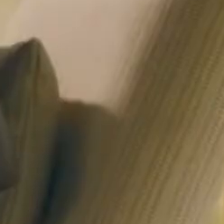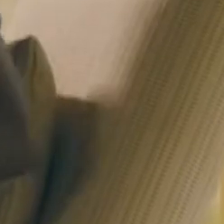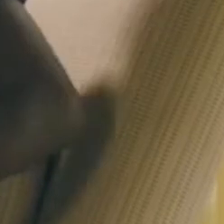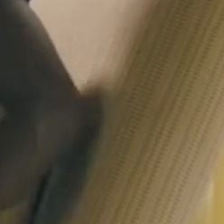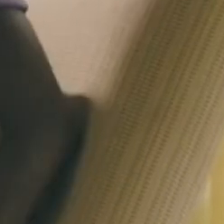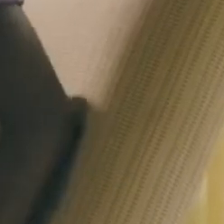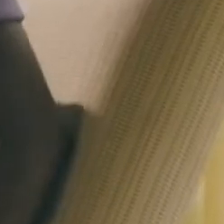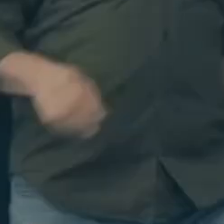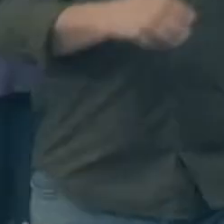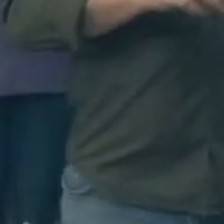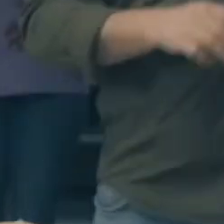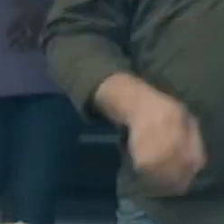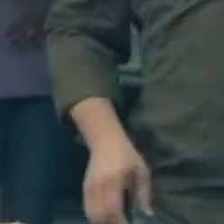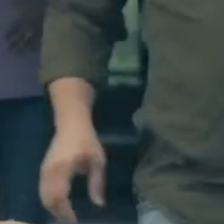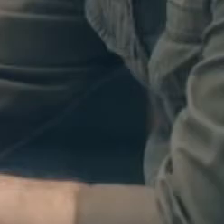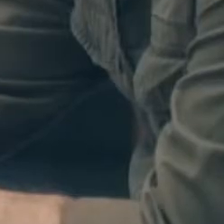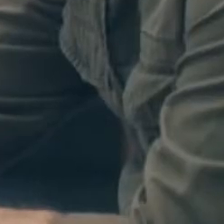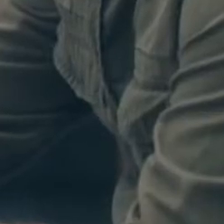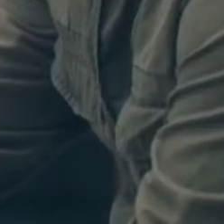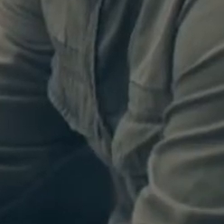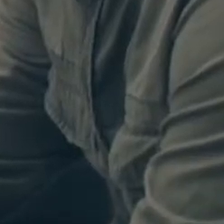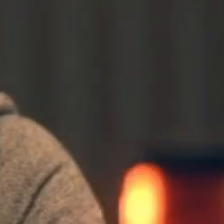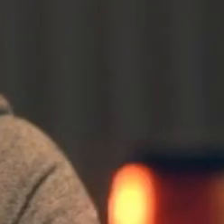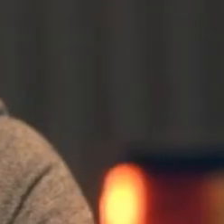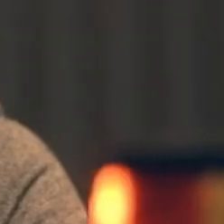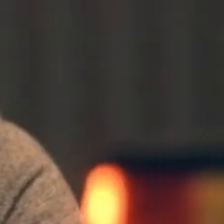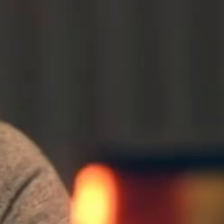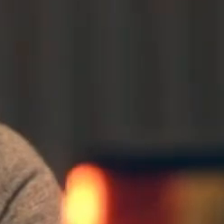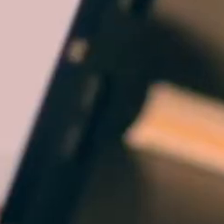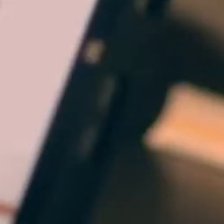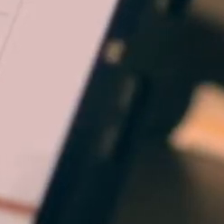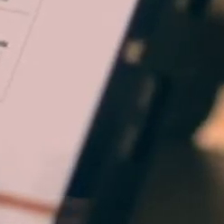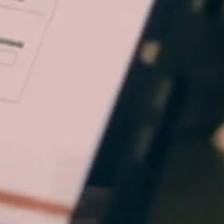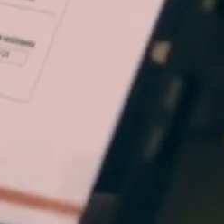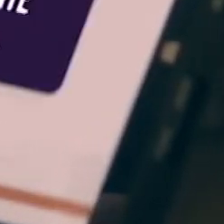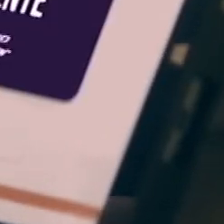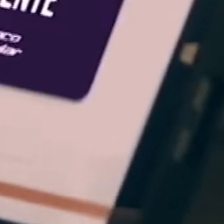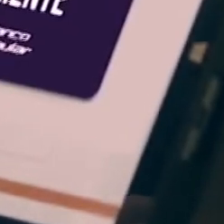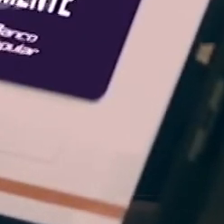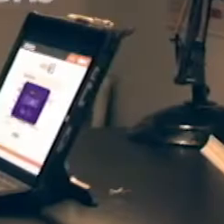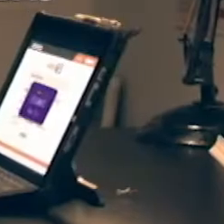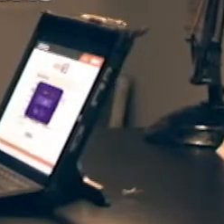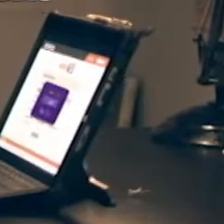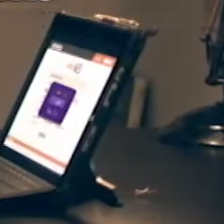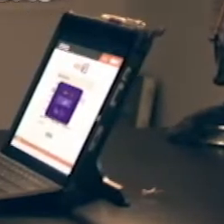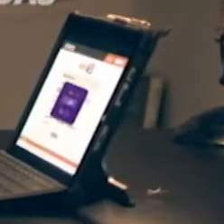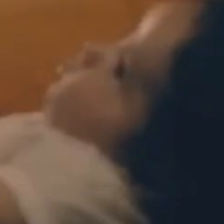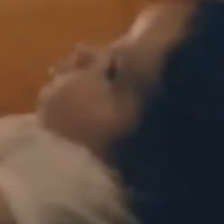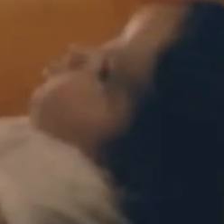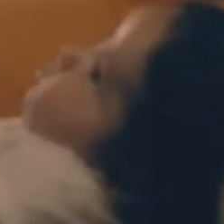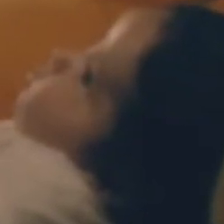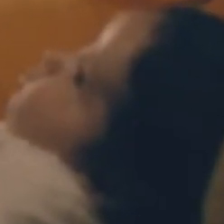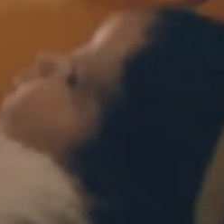significa que usted sienta tranquilidad. La tranquilidad de usar nuestras tarjetas con tasas bajas, cómodas cuotas,